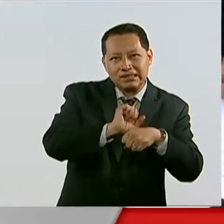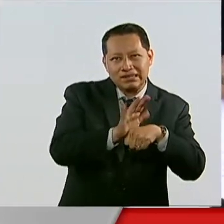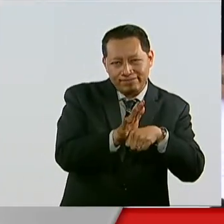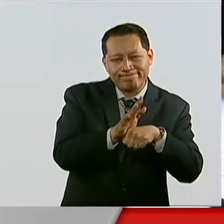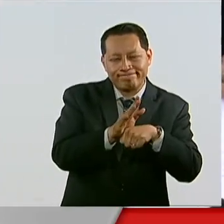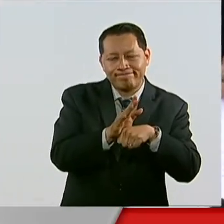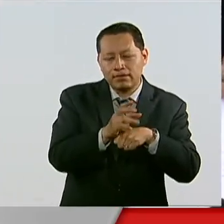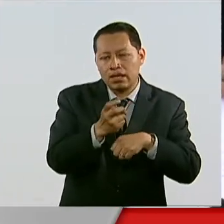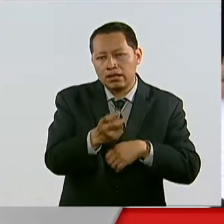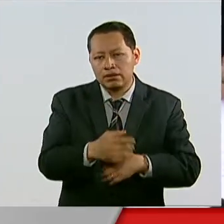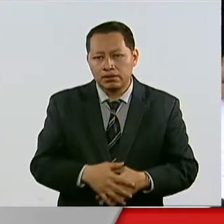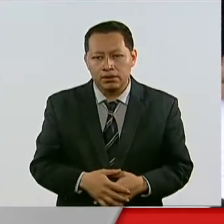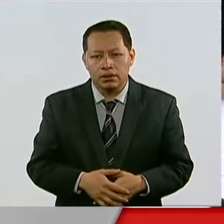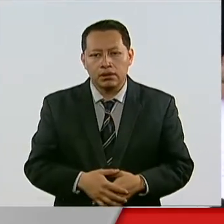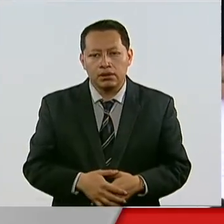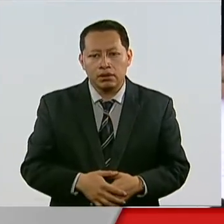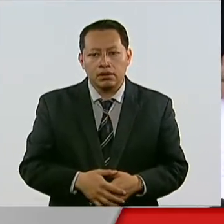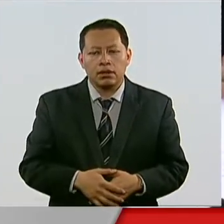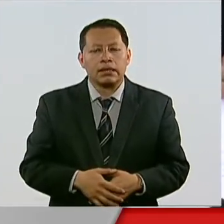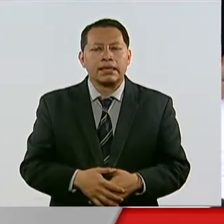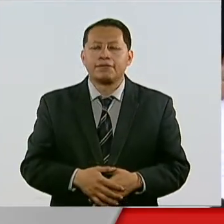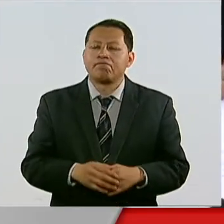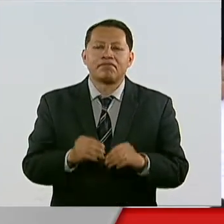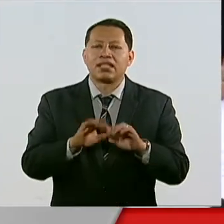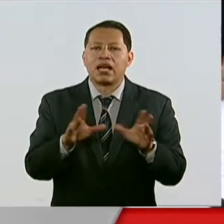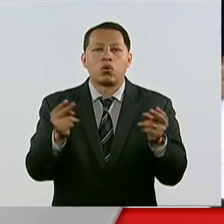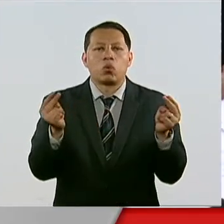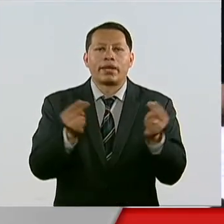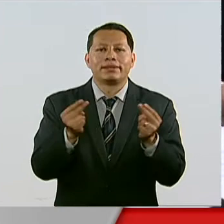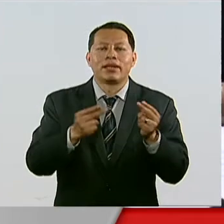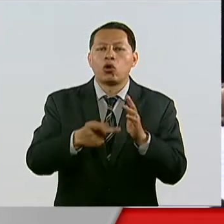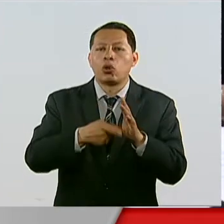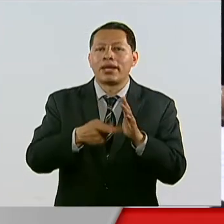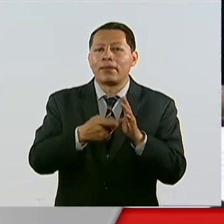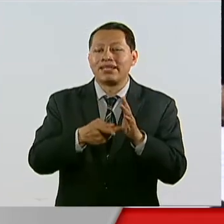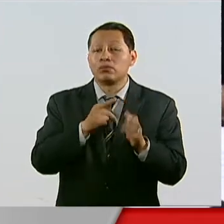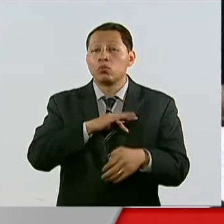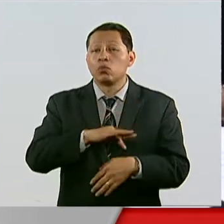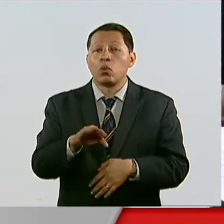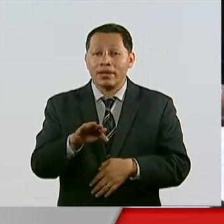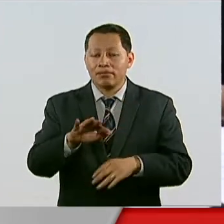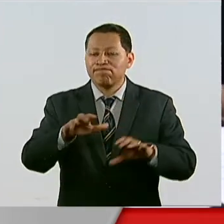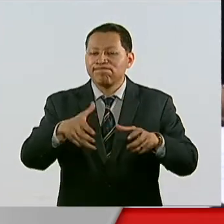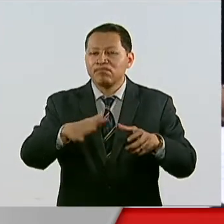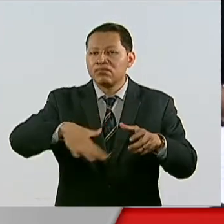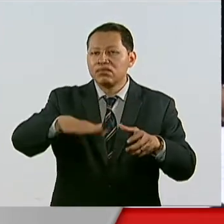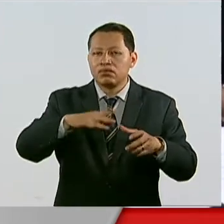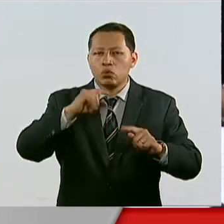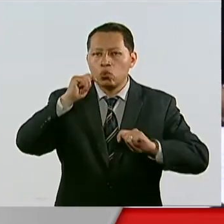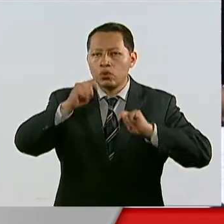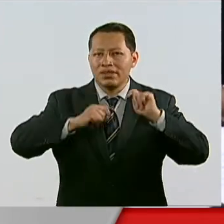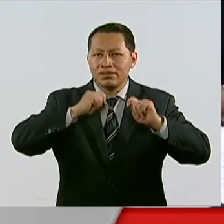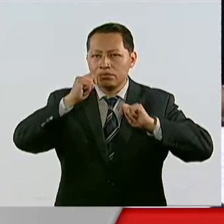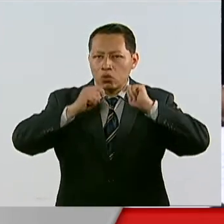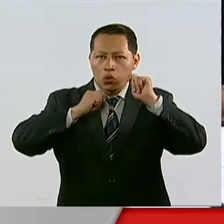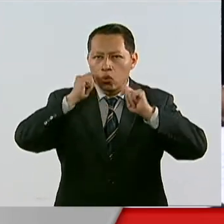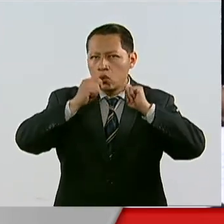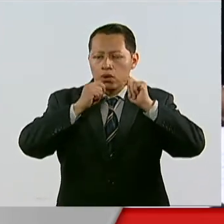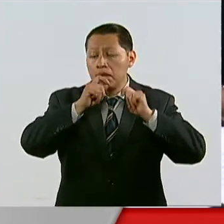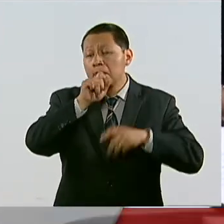Es clara la urgencia de reactivar nuevamente el sector turístico y las